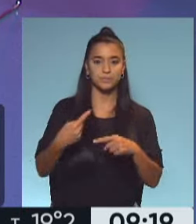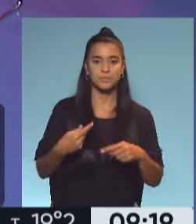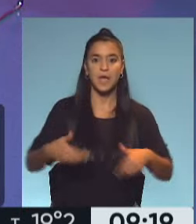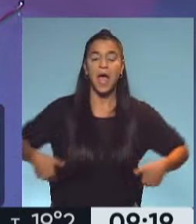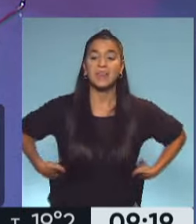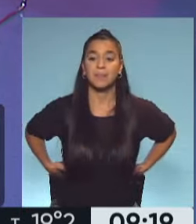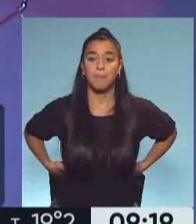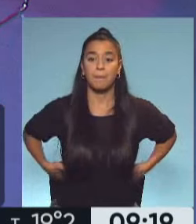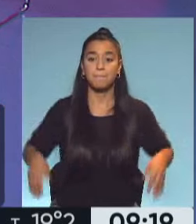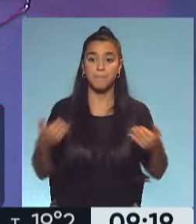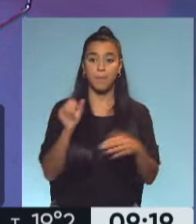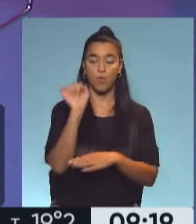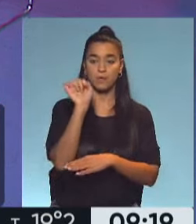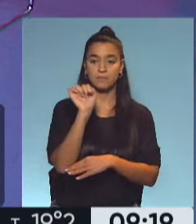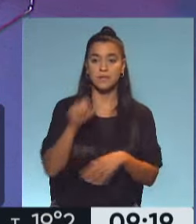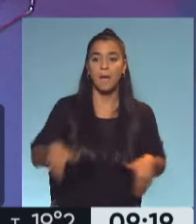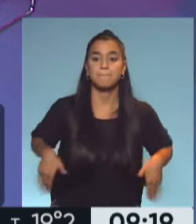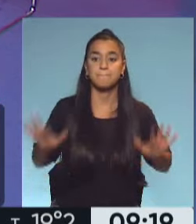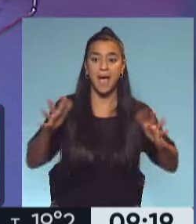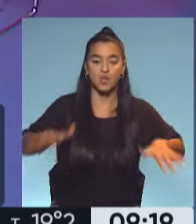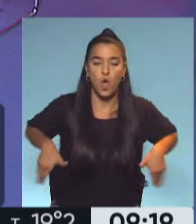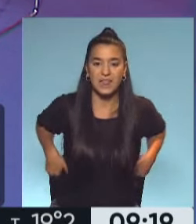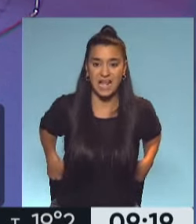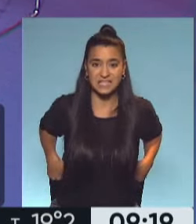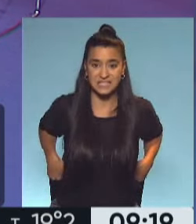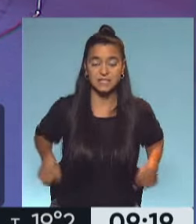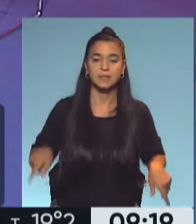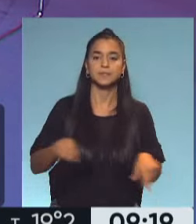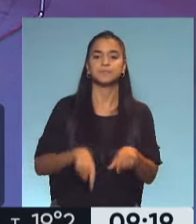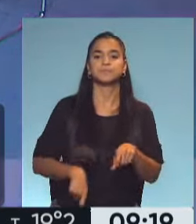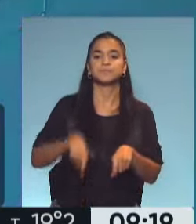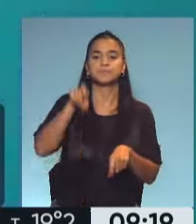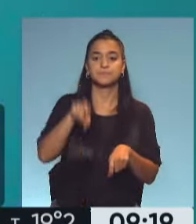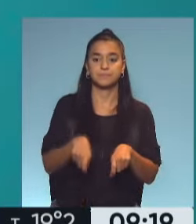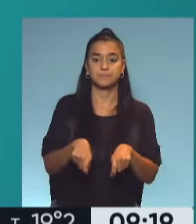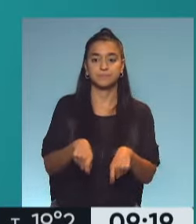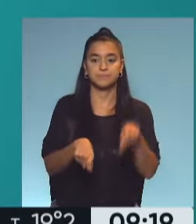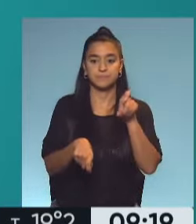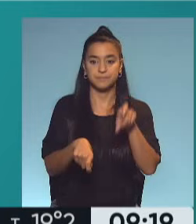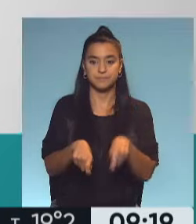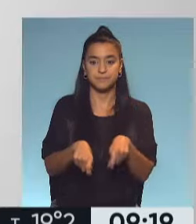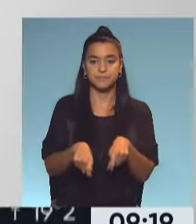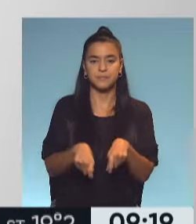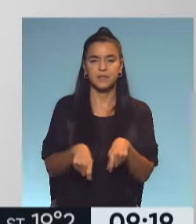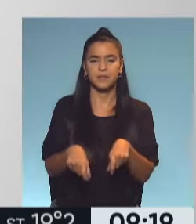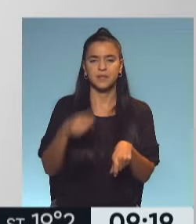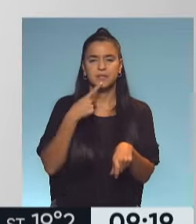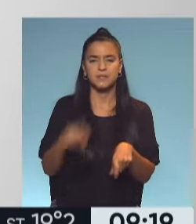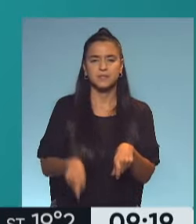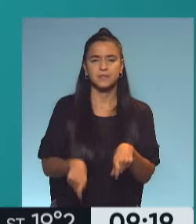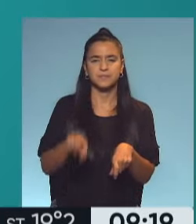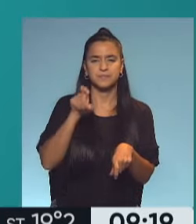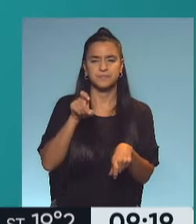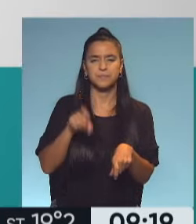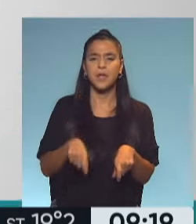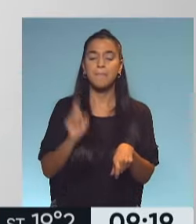tomando de atrás para poder mantenerse, se está apoyando las manos detrás, está elevando rodillas, ¿sí? Llevando, ¿qué? Llevando las rodillas al pecho